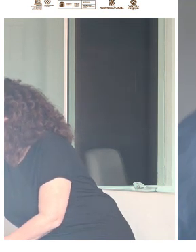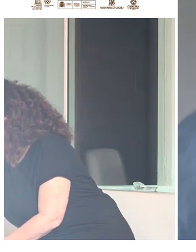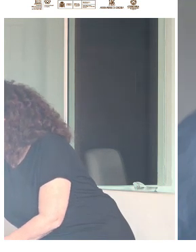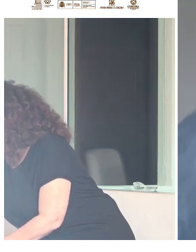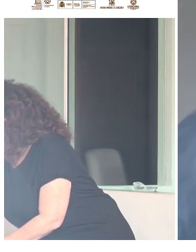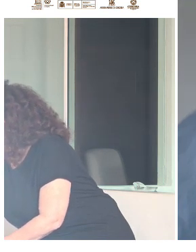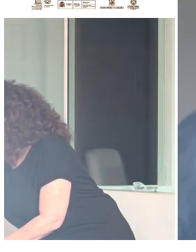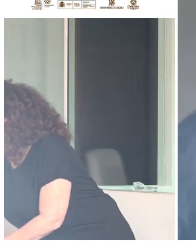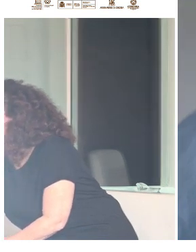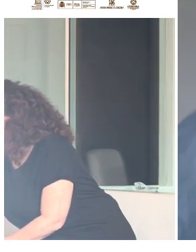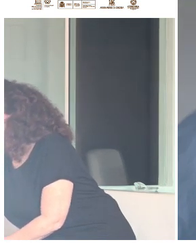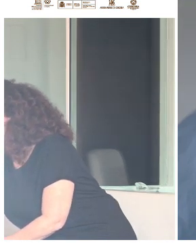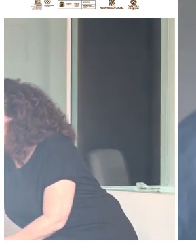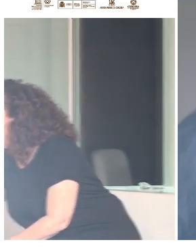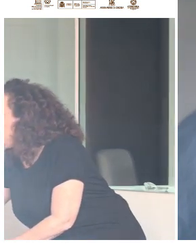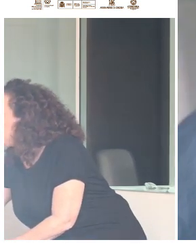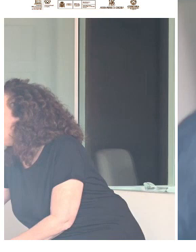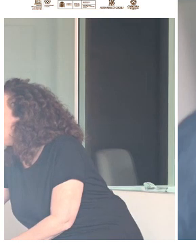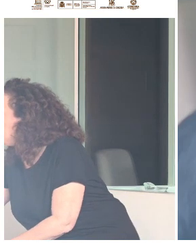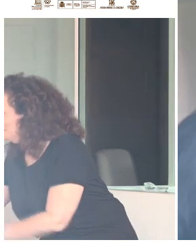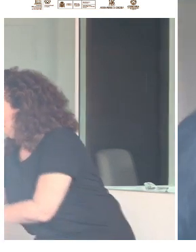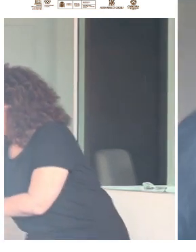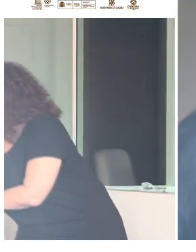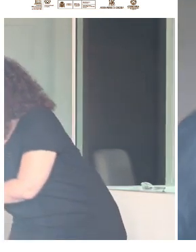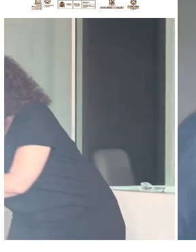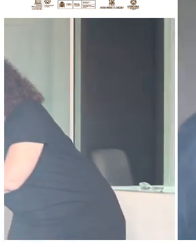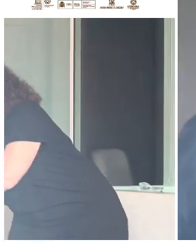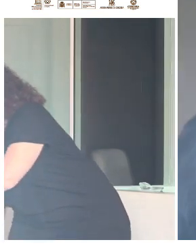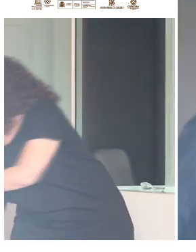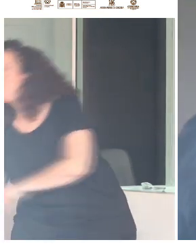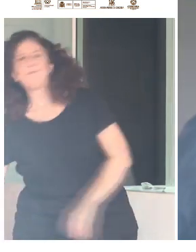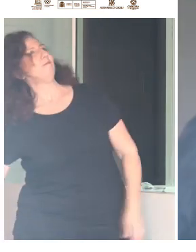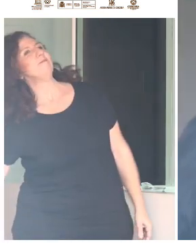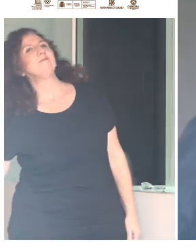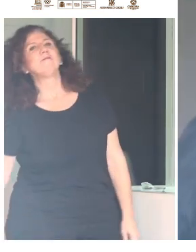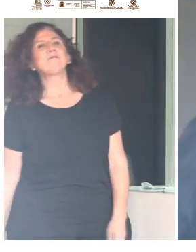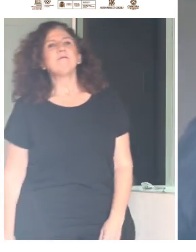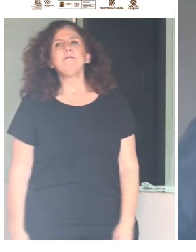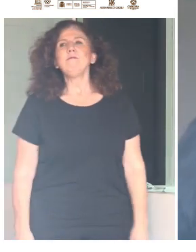a esta ciudad maravillosa que es Córdoba. Bueno, pasamos a…